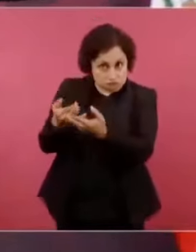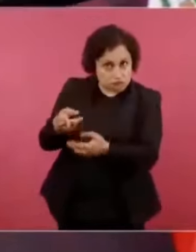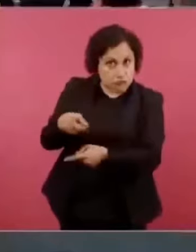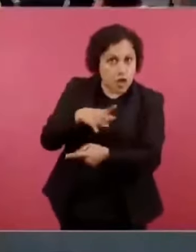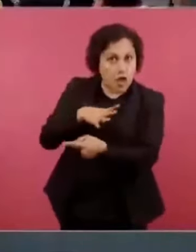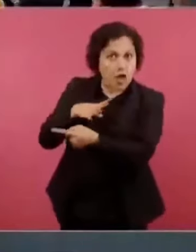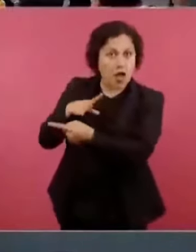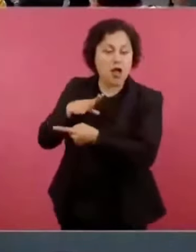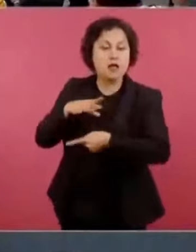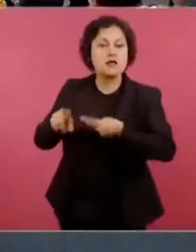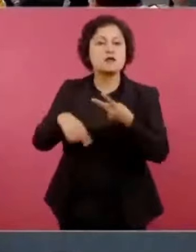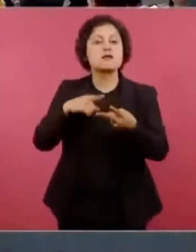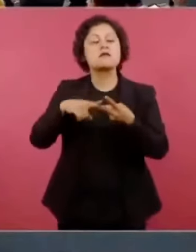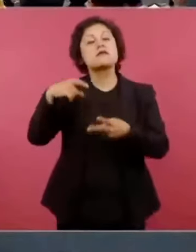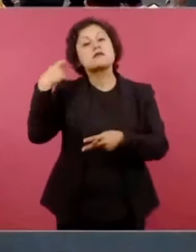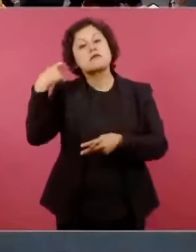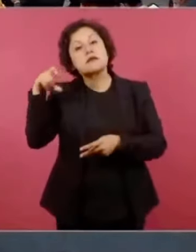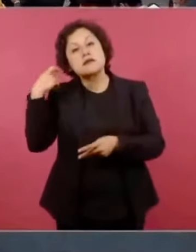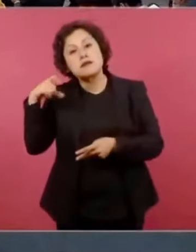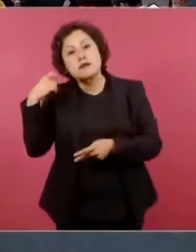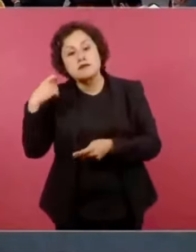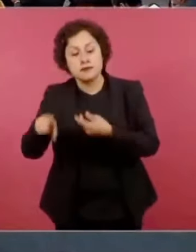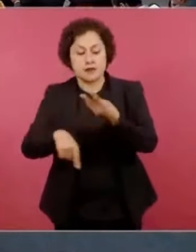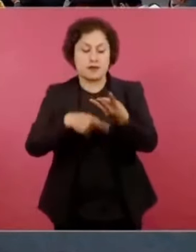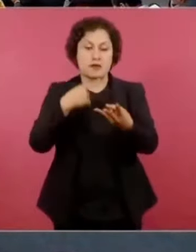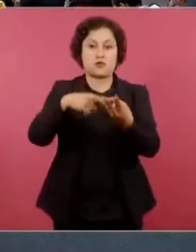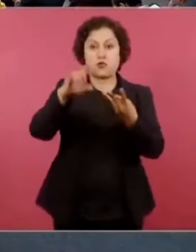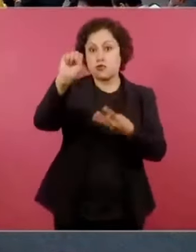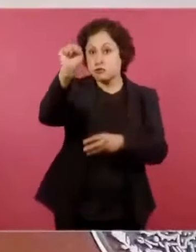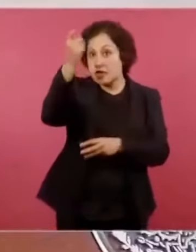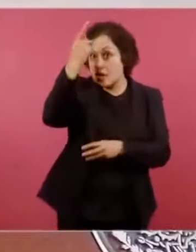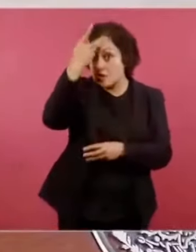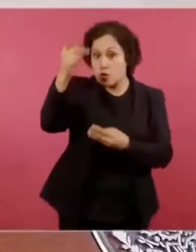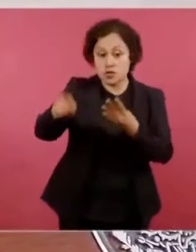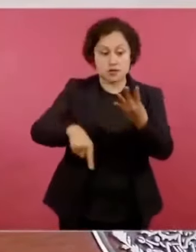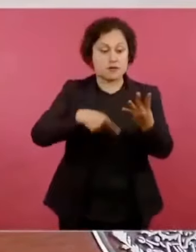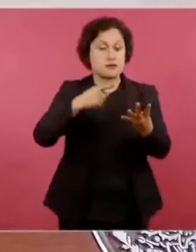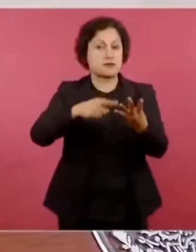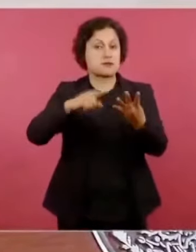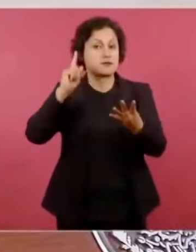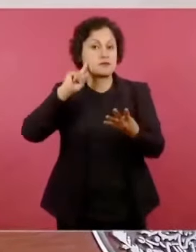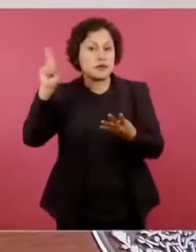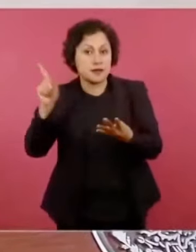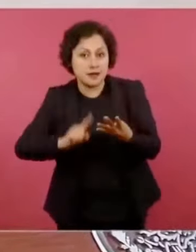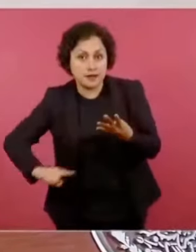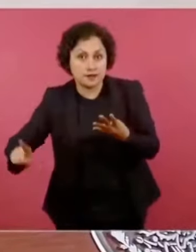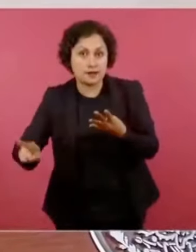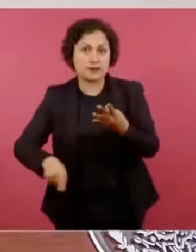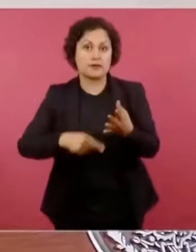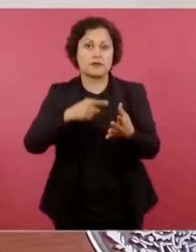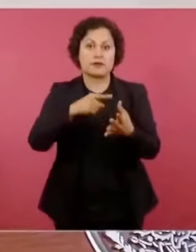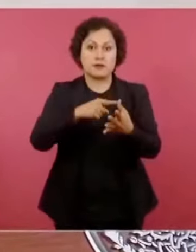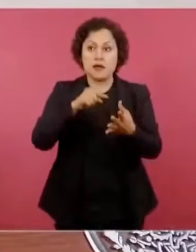ahí está San Luis Potosí, Zacatecas, los centros mineros,